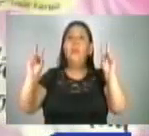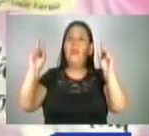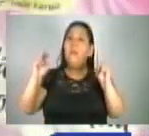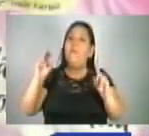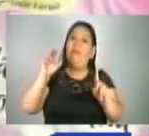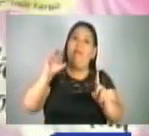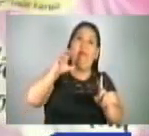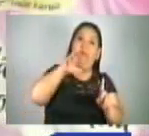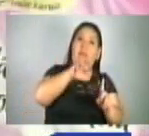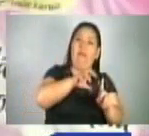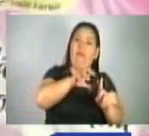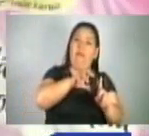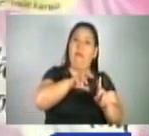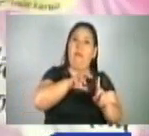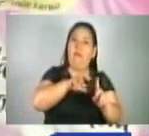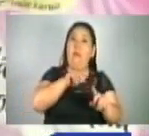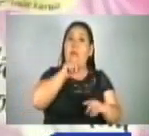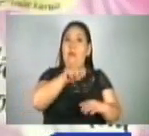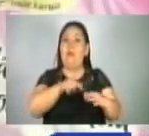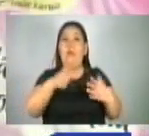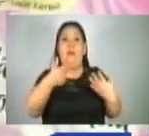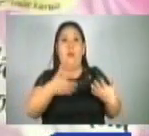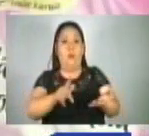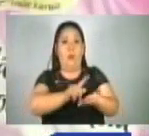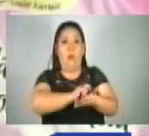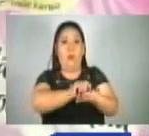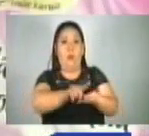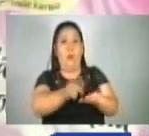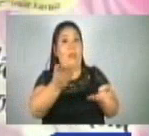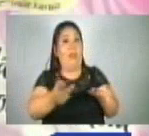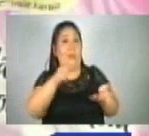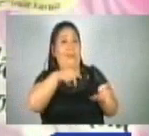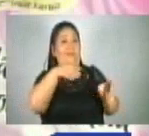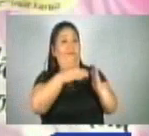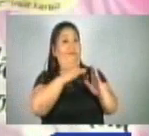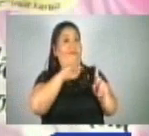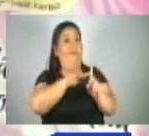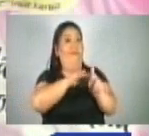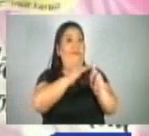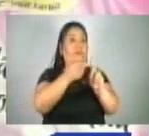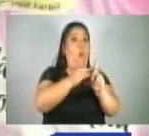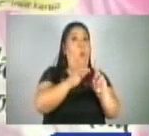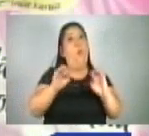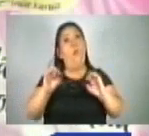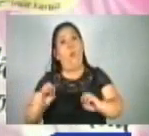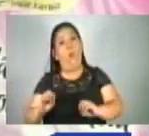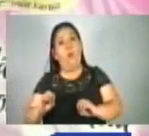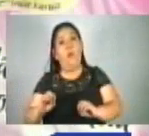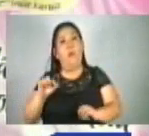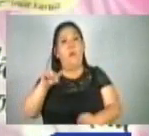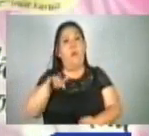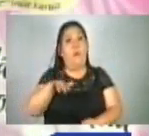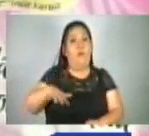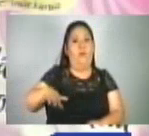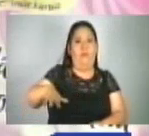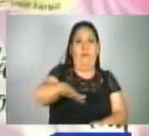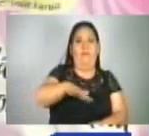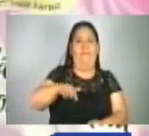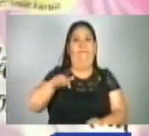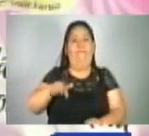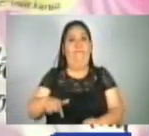no solo dentro del centro educativo, sino que la violencia en el espacio vital,